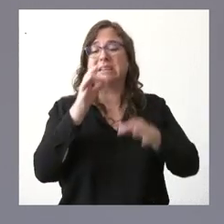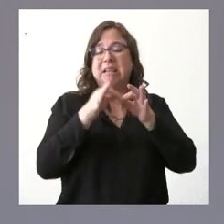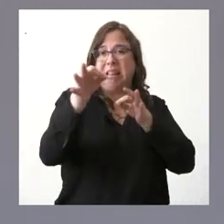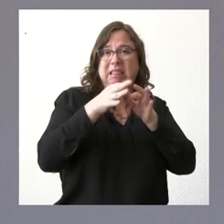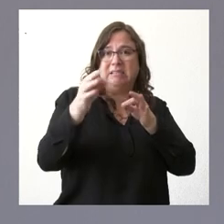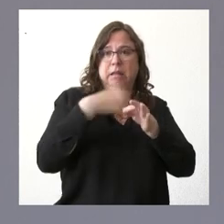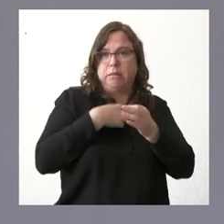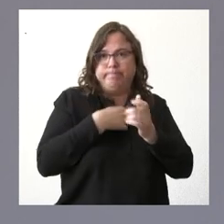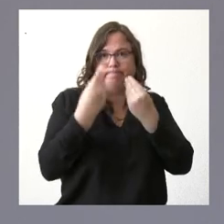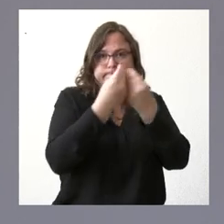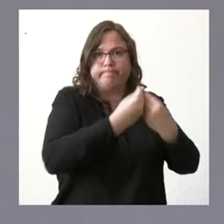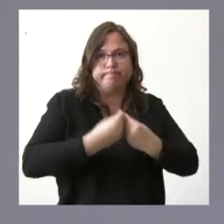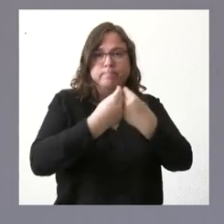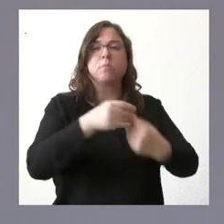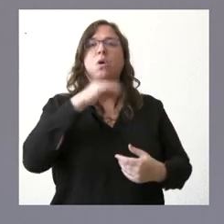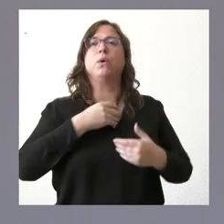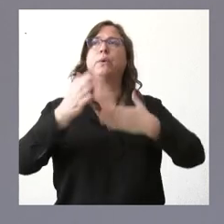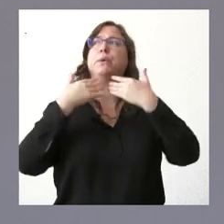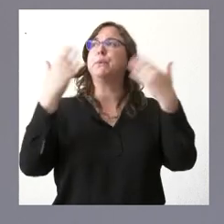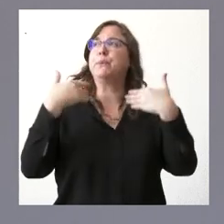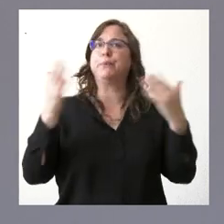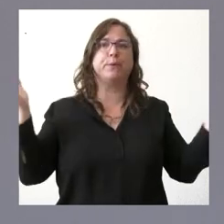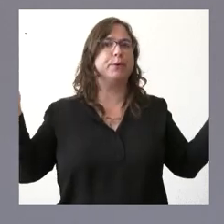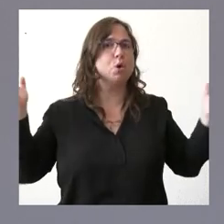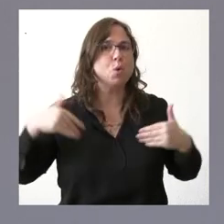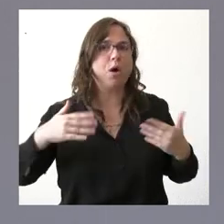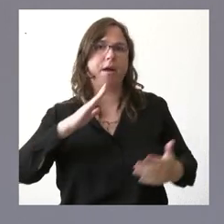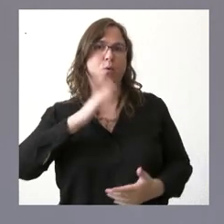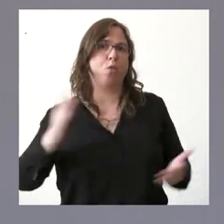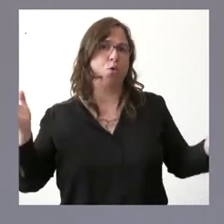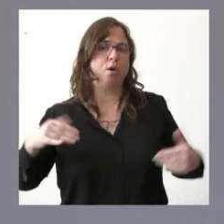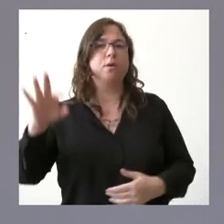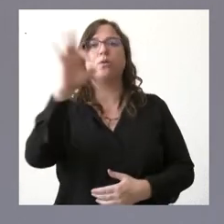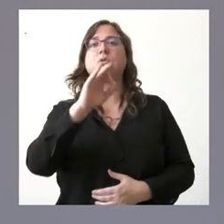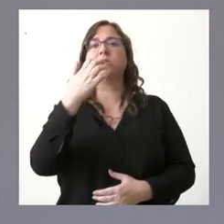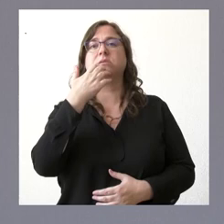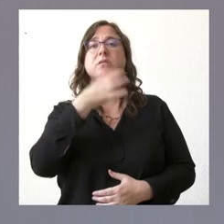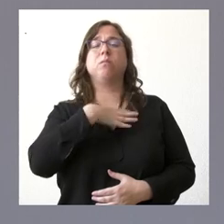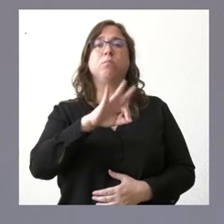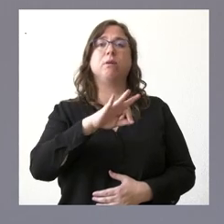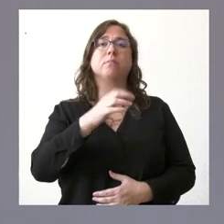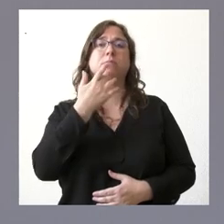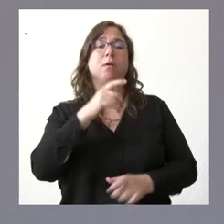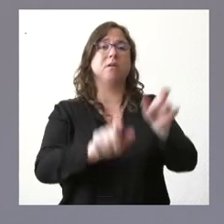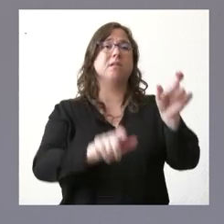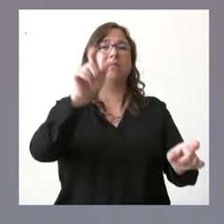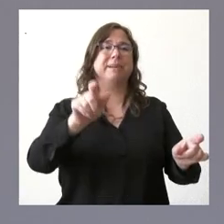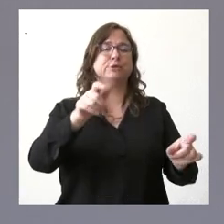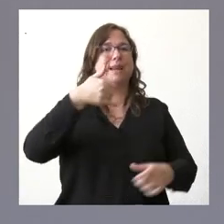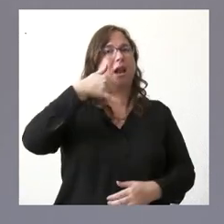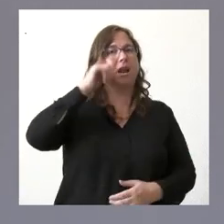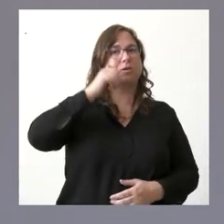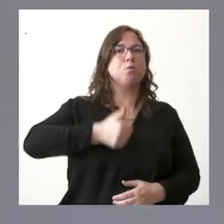seguridad no se pueda mantener donde la ventilación no sea la adecuada y donde pueda haber pues personas de más riesgo